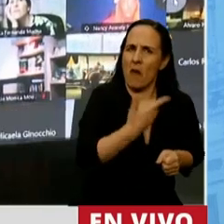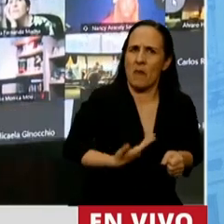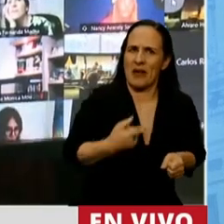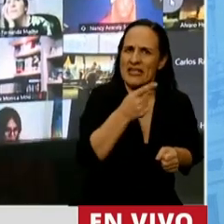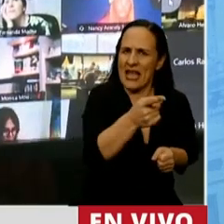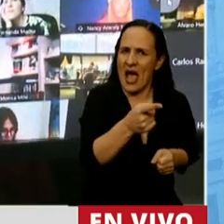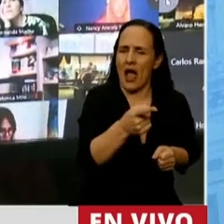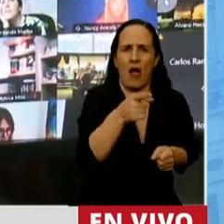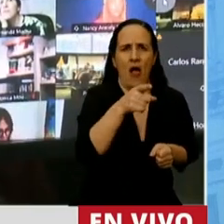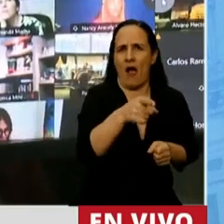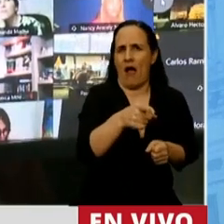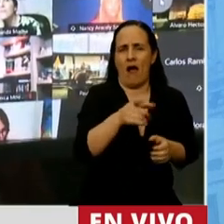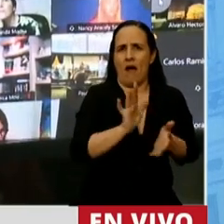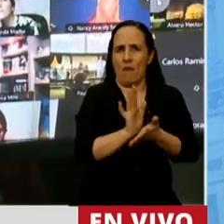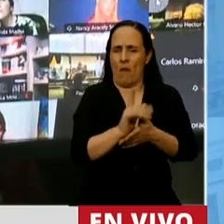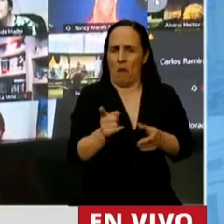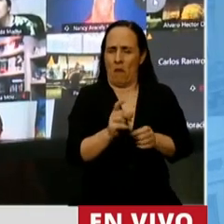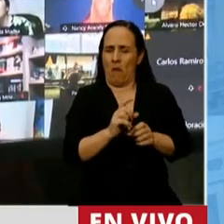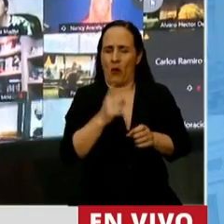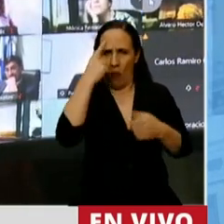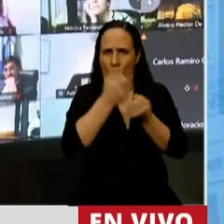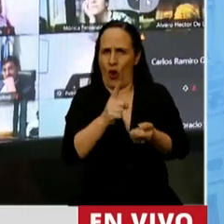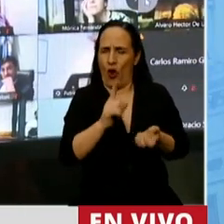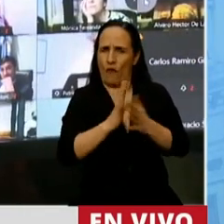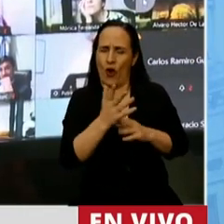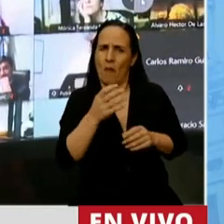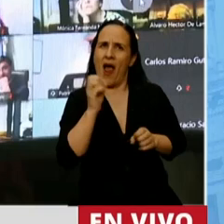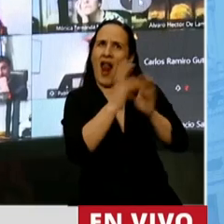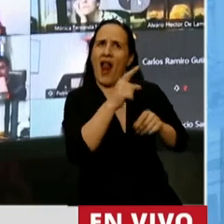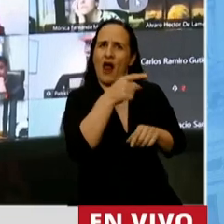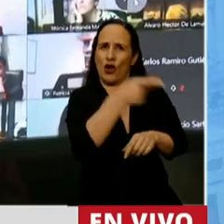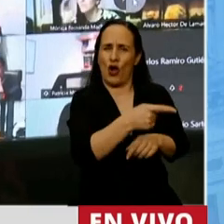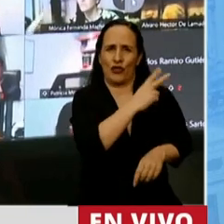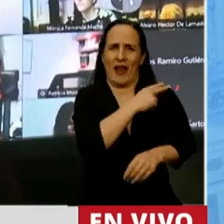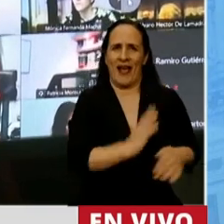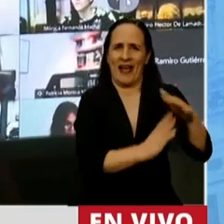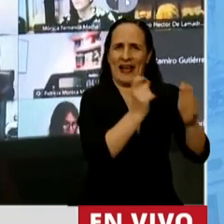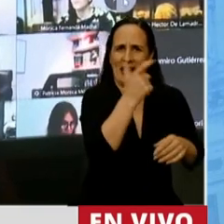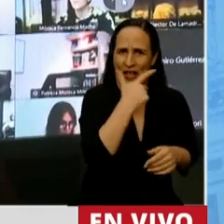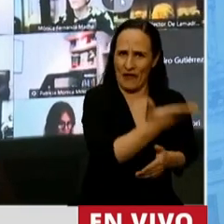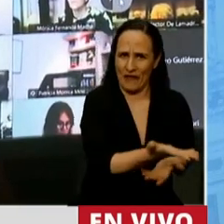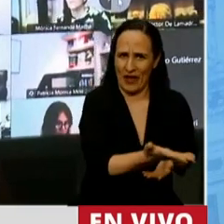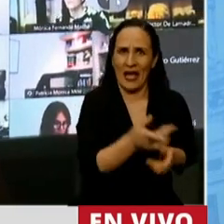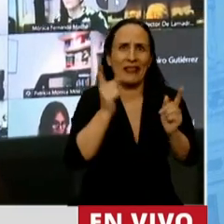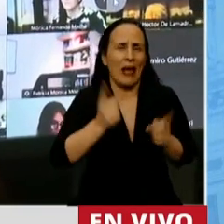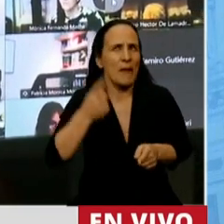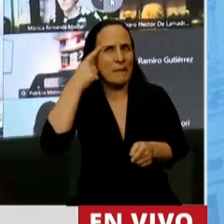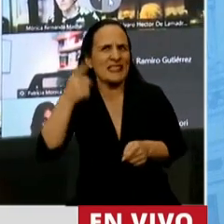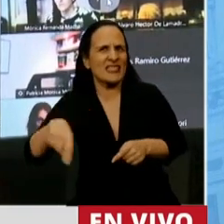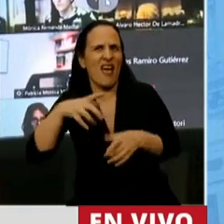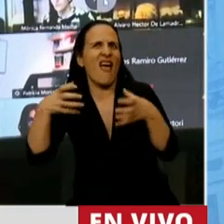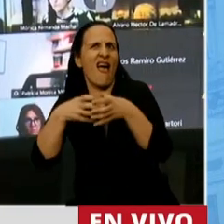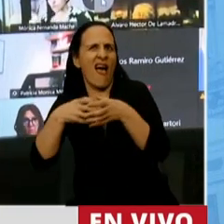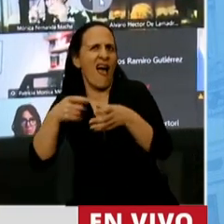desagravio a su jefe. También pensé, van a estar enardecidos, pidiendo el